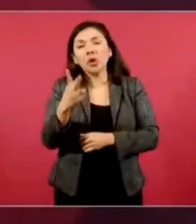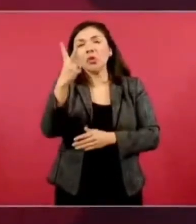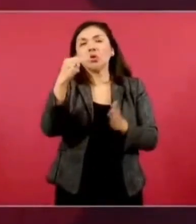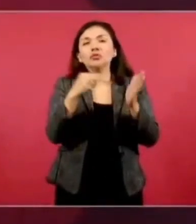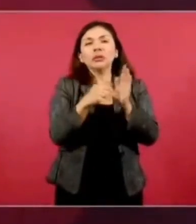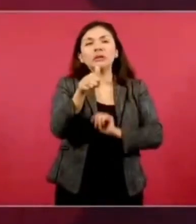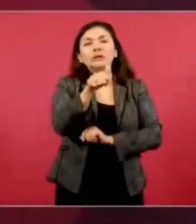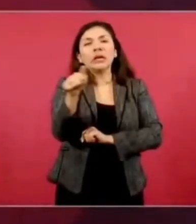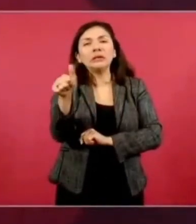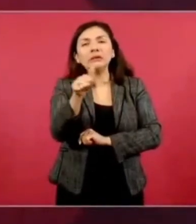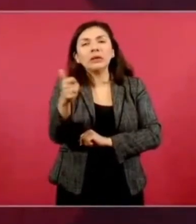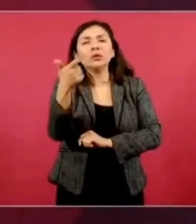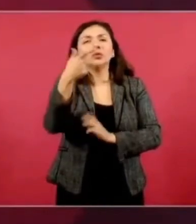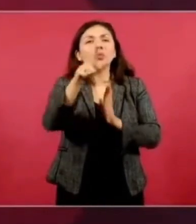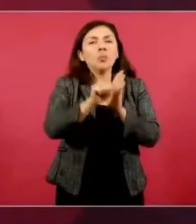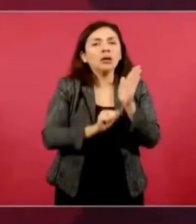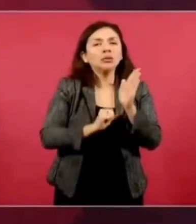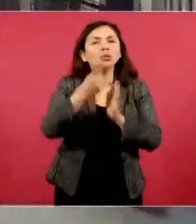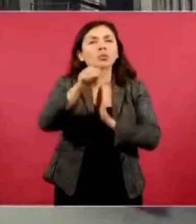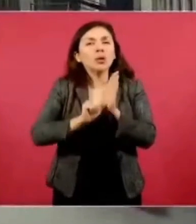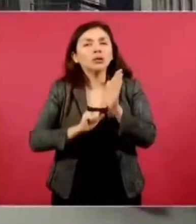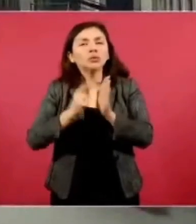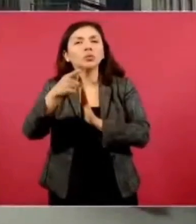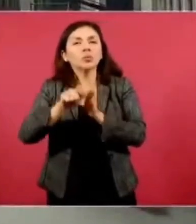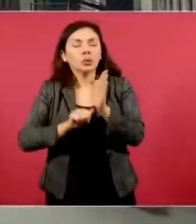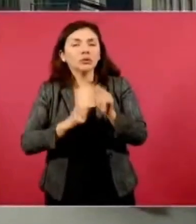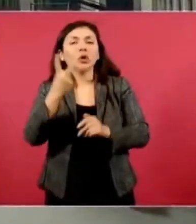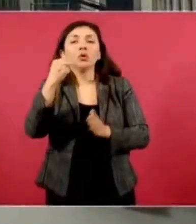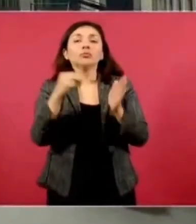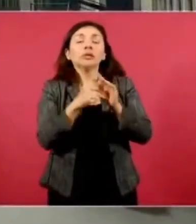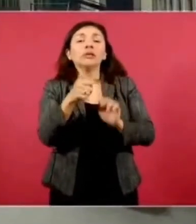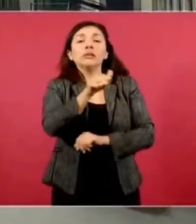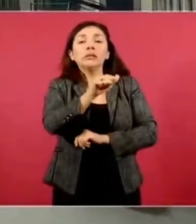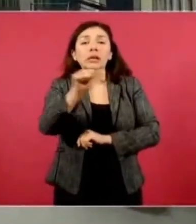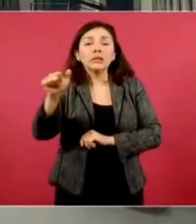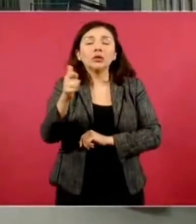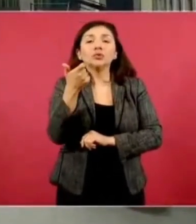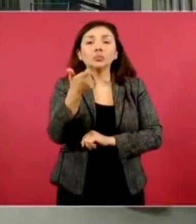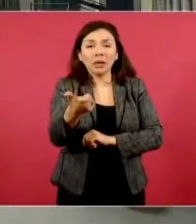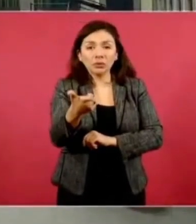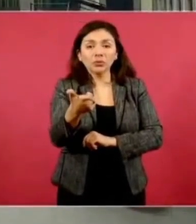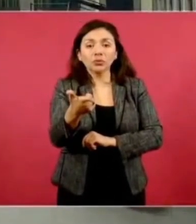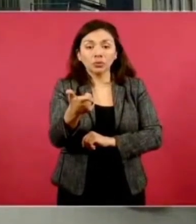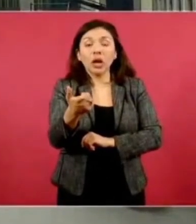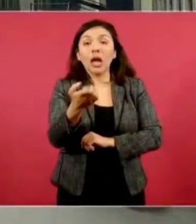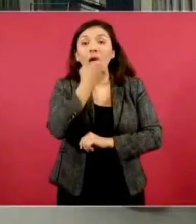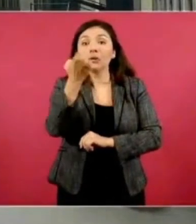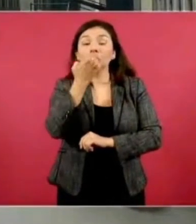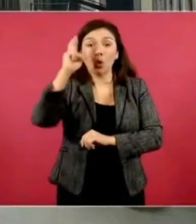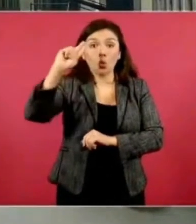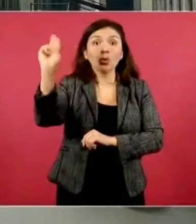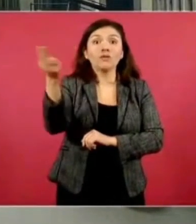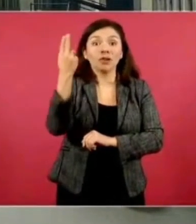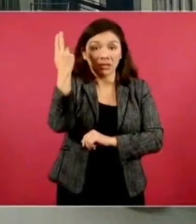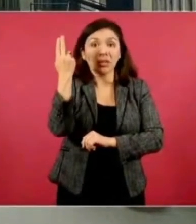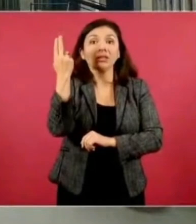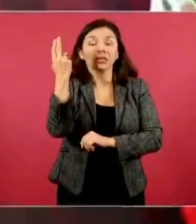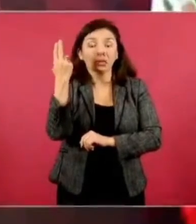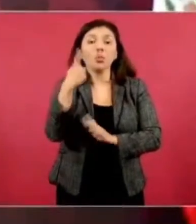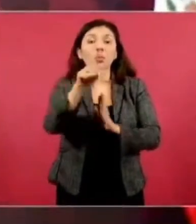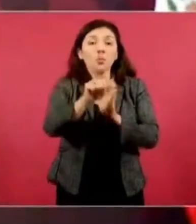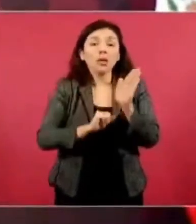mensuales, dos mil seiscientos. ¿Para nivel superior? Para nivel superior,